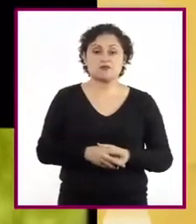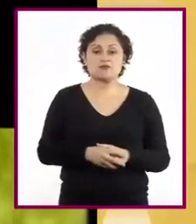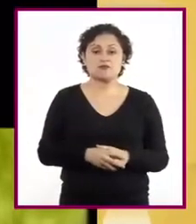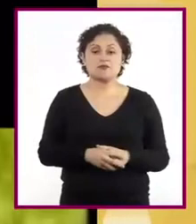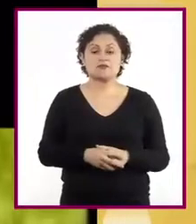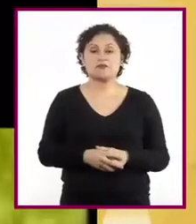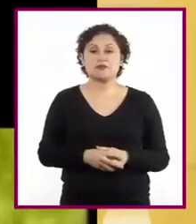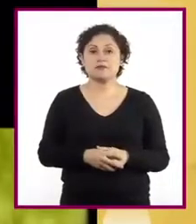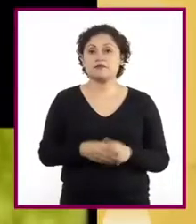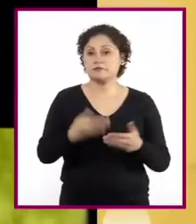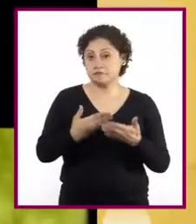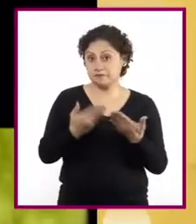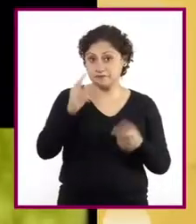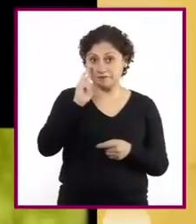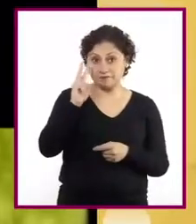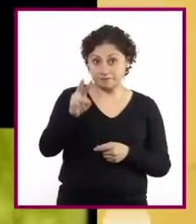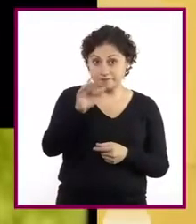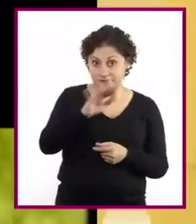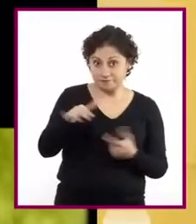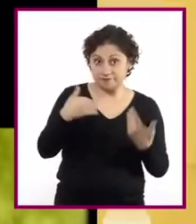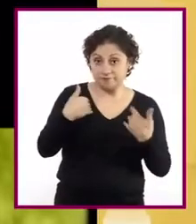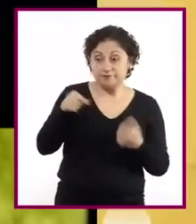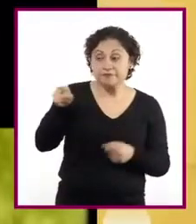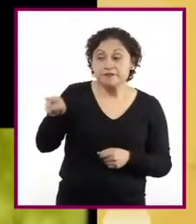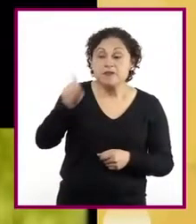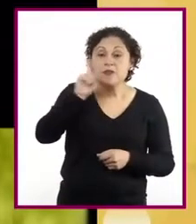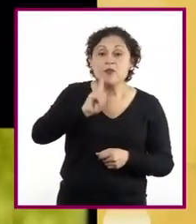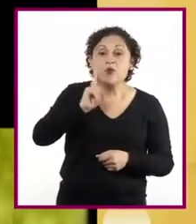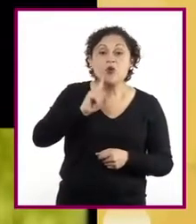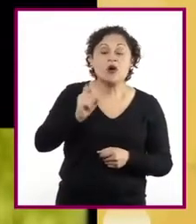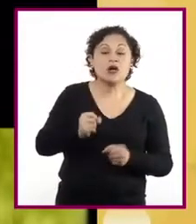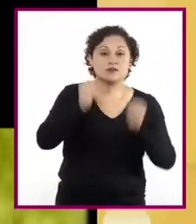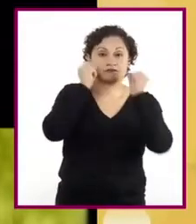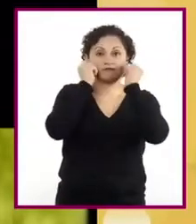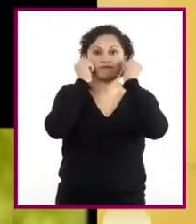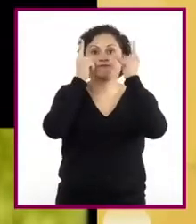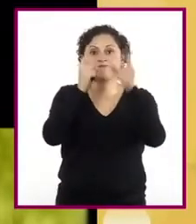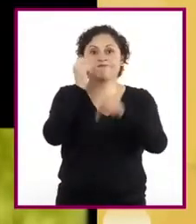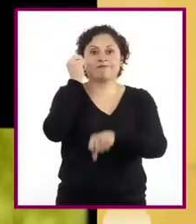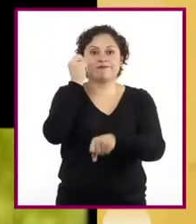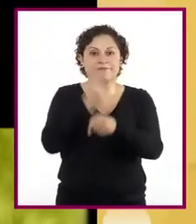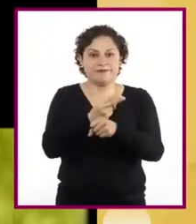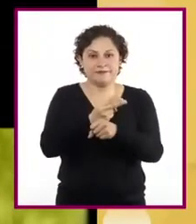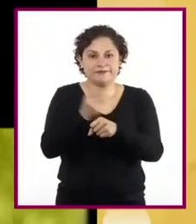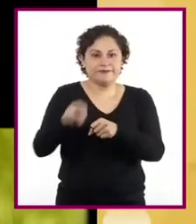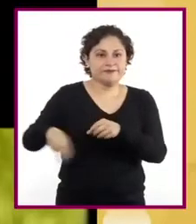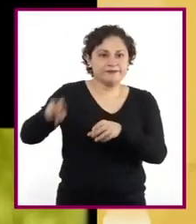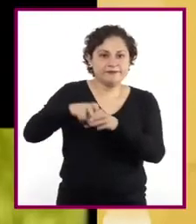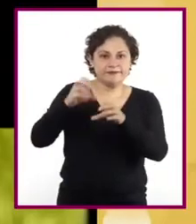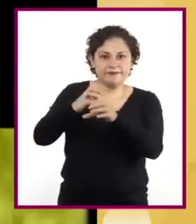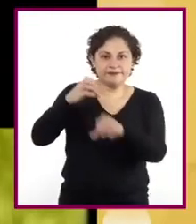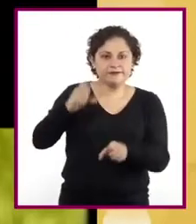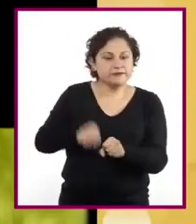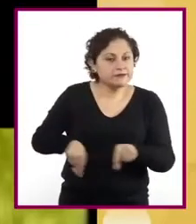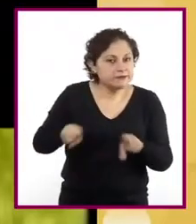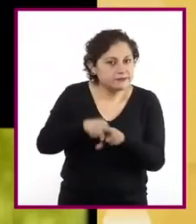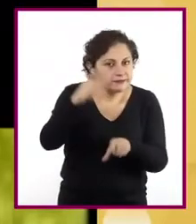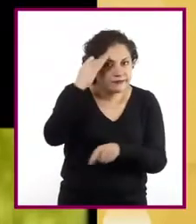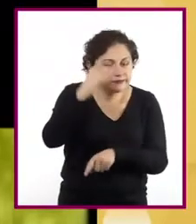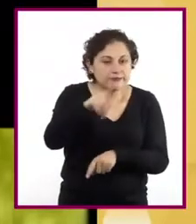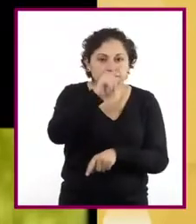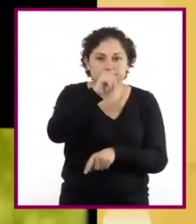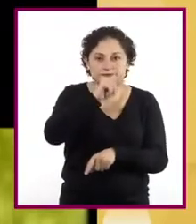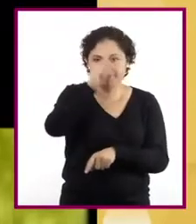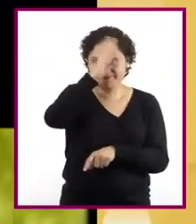Ahora puede comprenderse que Venita se levanta temprano y toma el autobús a la hora en que los gallos cantan. Como